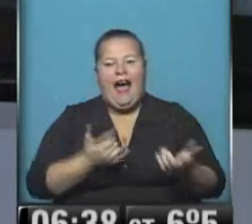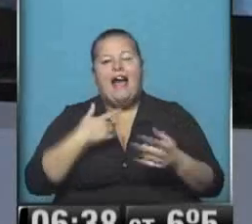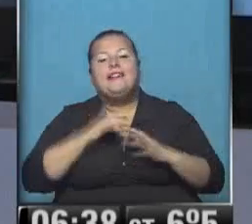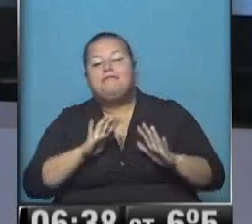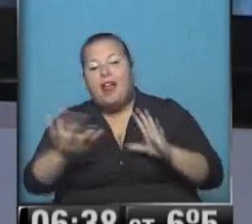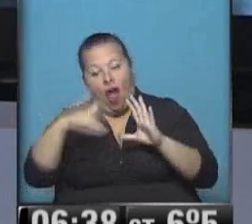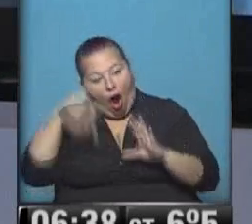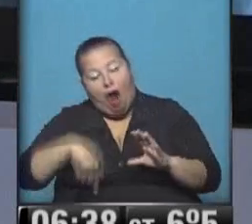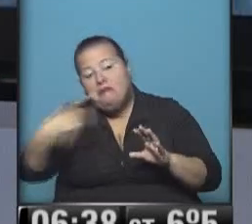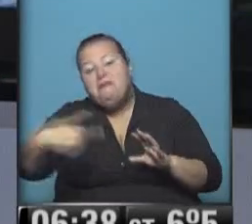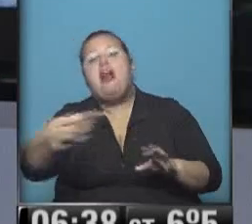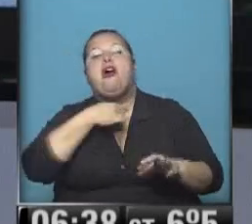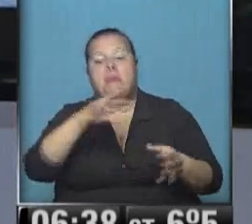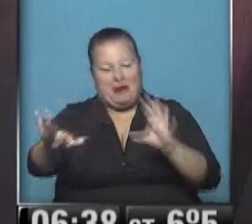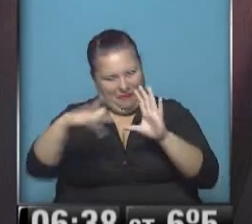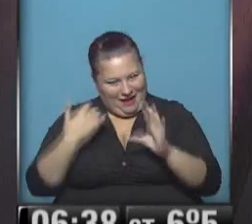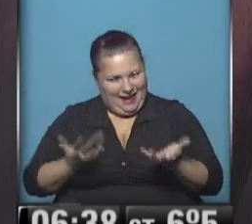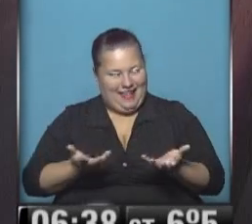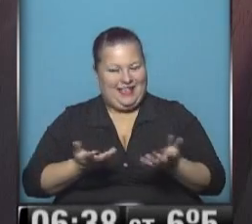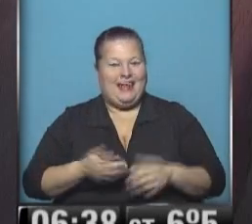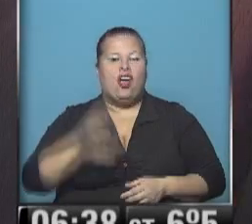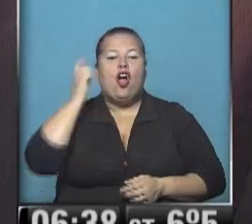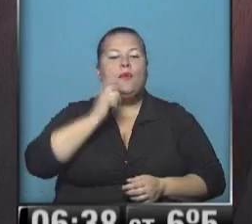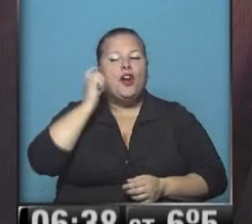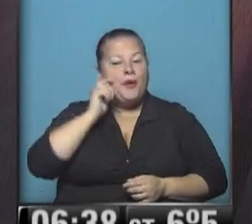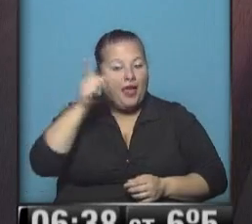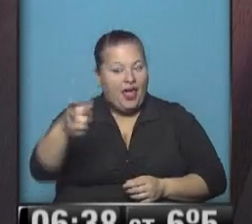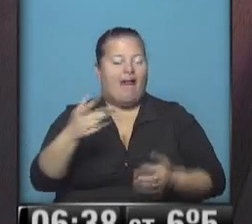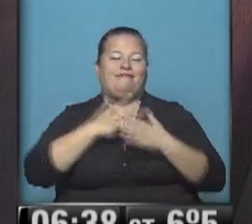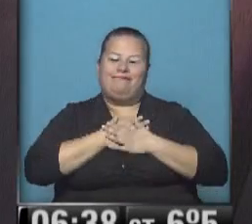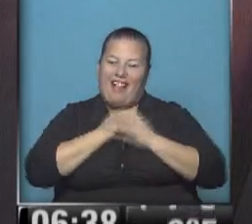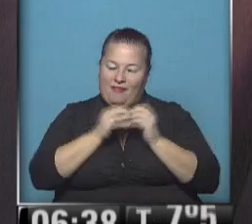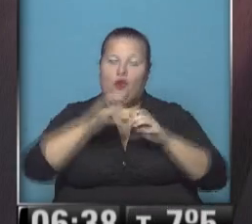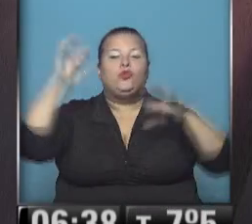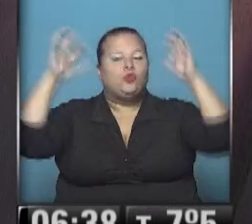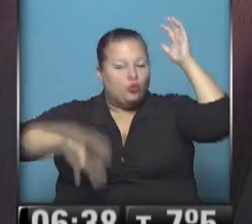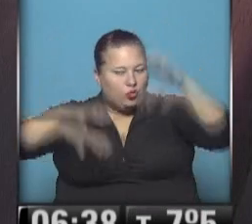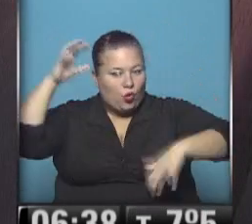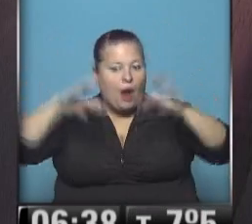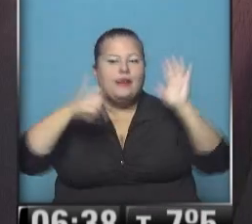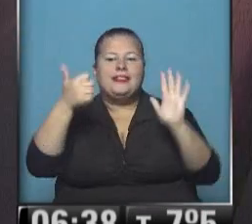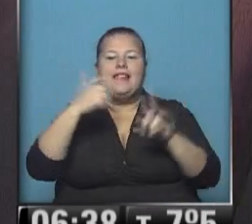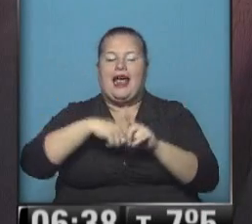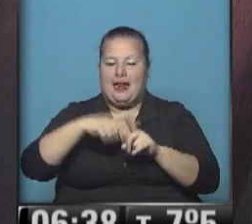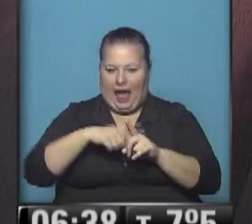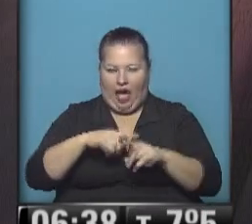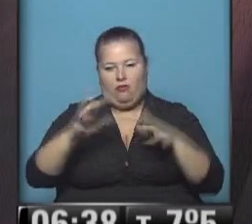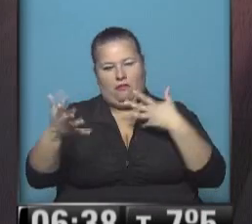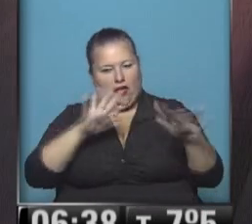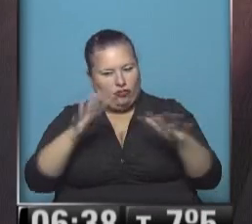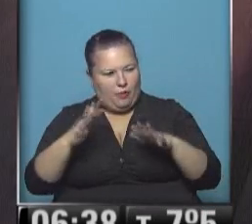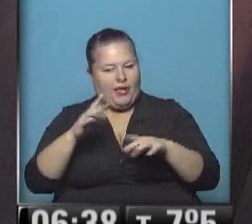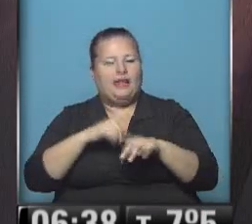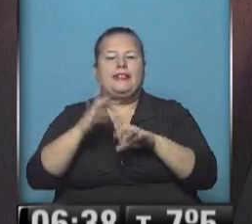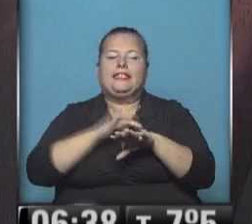Esperamos hoy, mañana, cuando quieran. Comodoro Rivadavia, queridos amigos, llueve con 6 grados, aproximado de